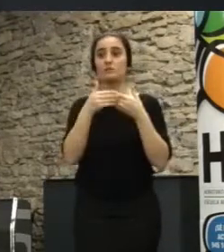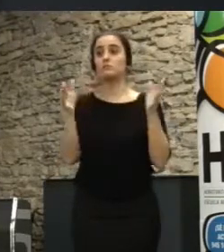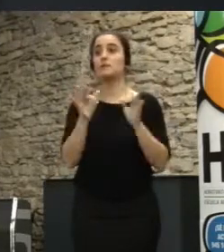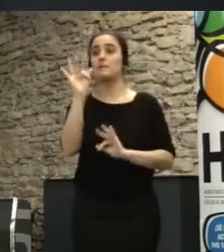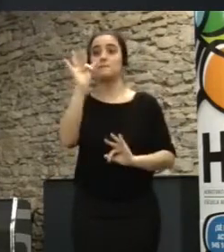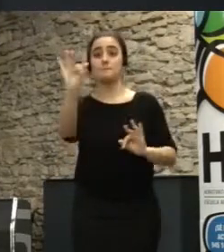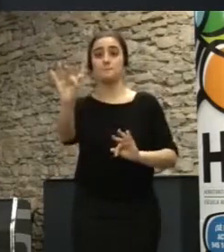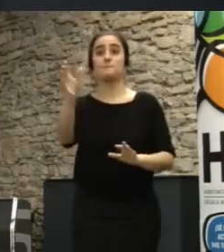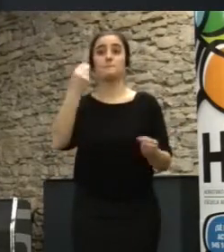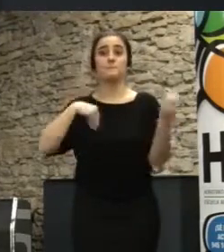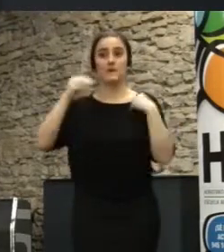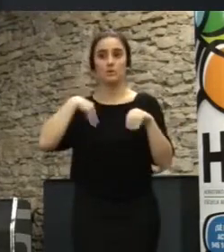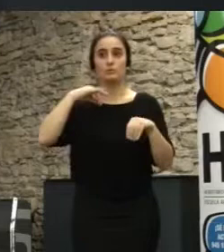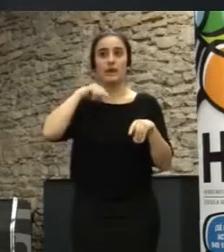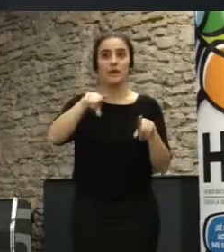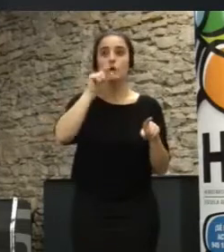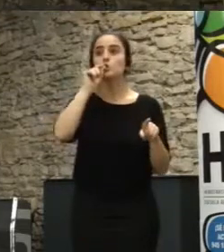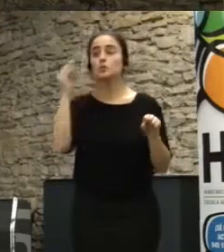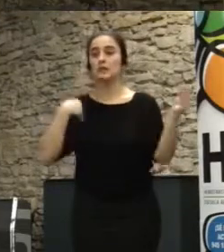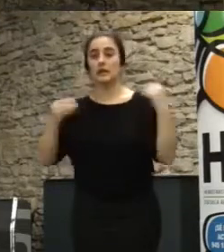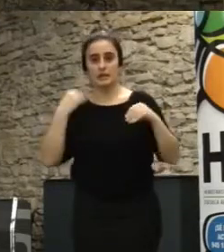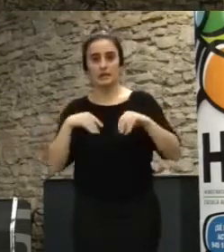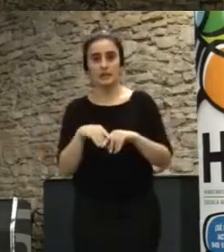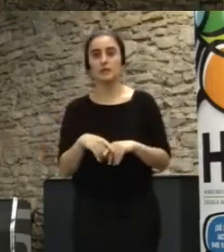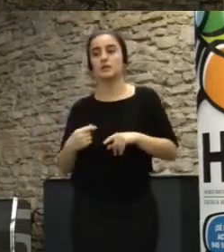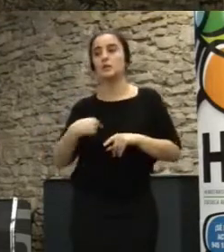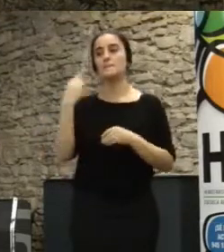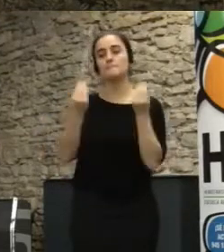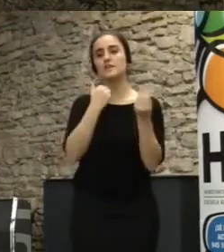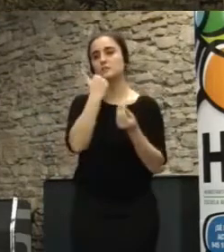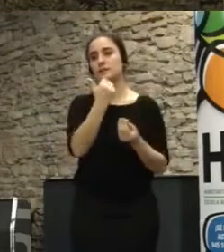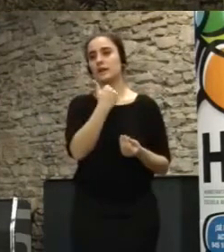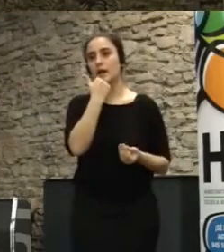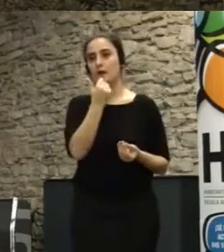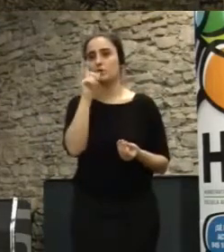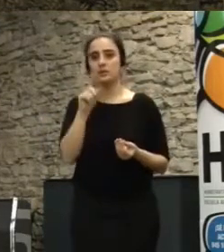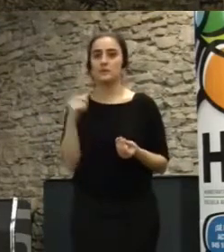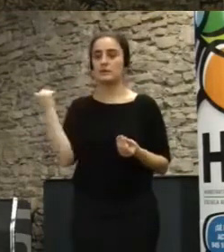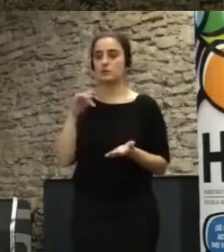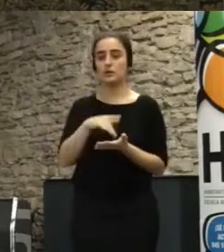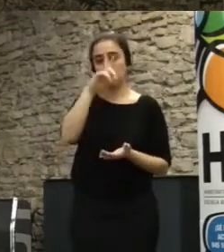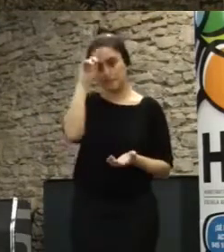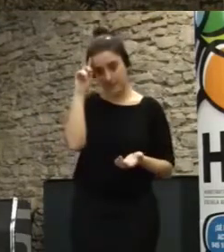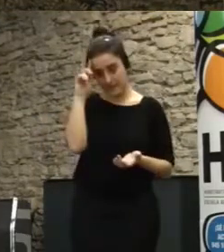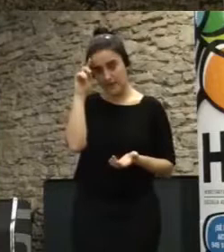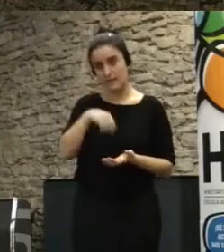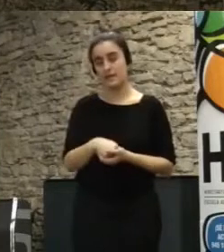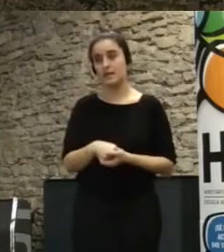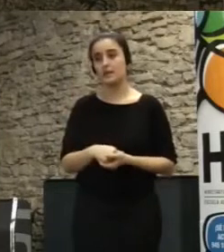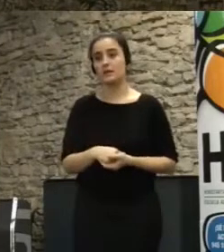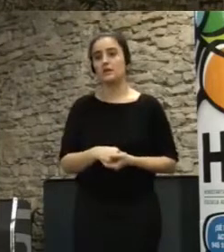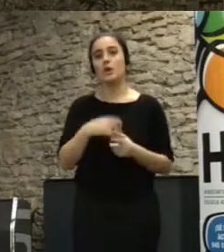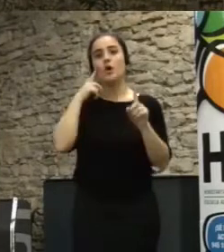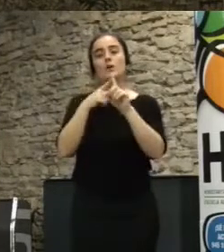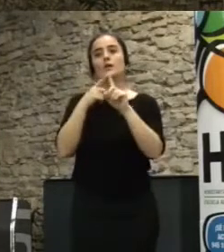que lleguen de aquí de Twitter yo pienso que hay algo esto también está ocurriendo en Madrid o sea para